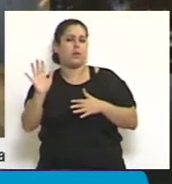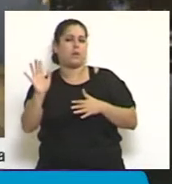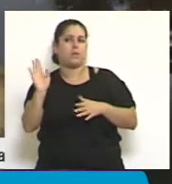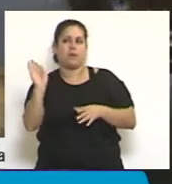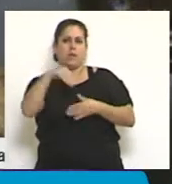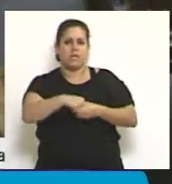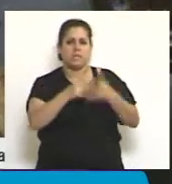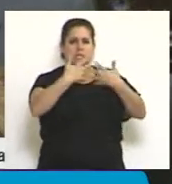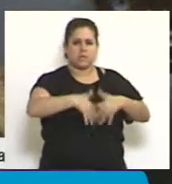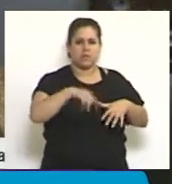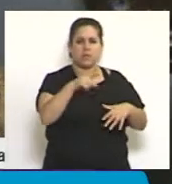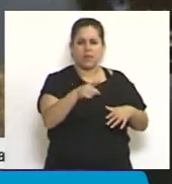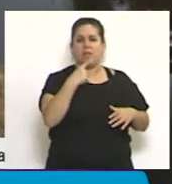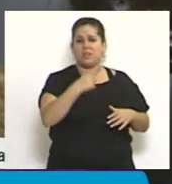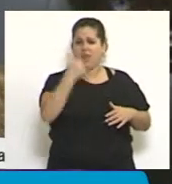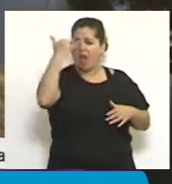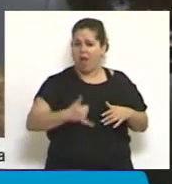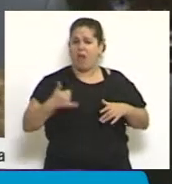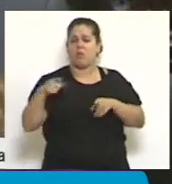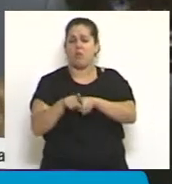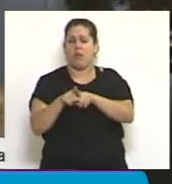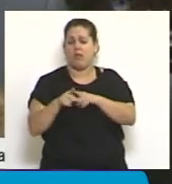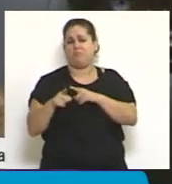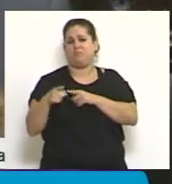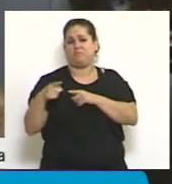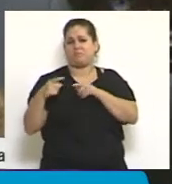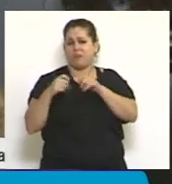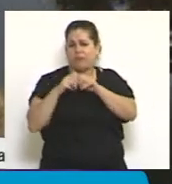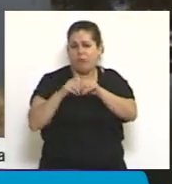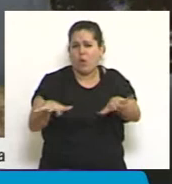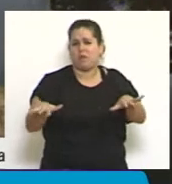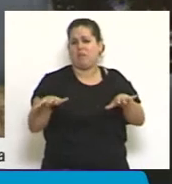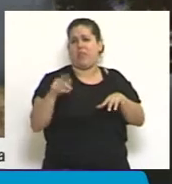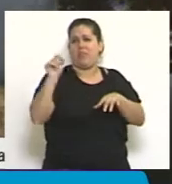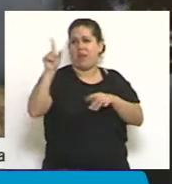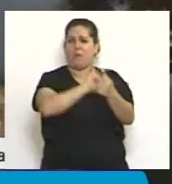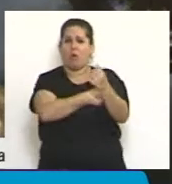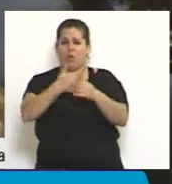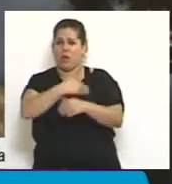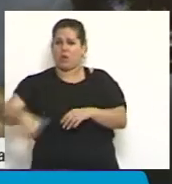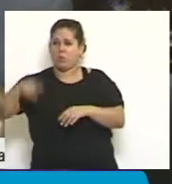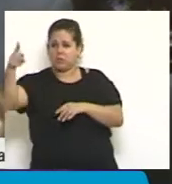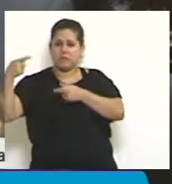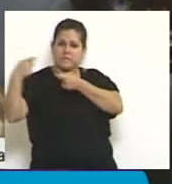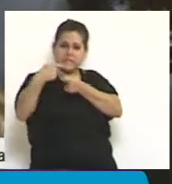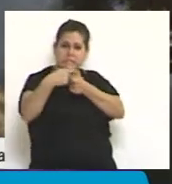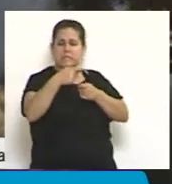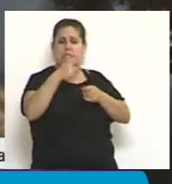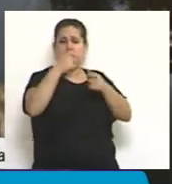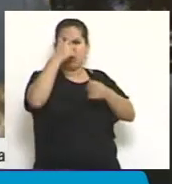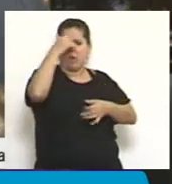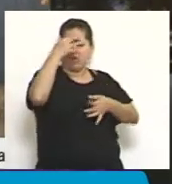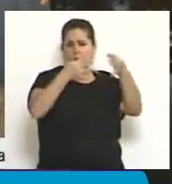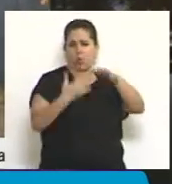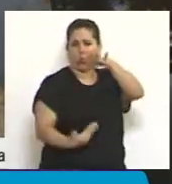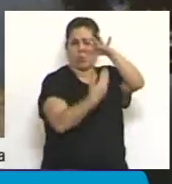sistema, la clara influencia que tiene el Poder Ejecutivo sobre el Procurador y por ende sobre los